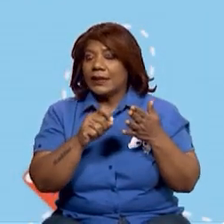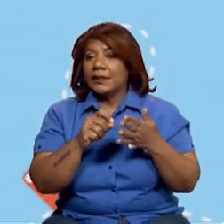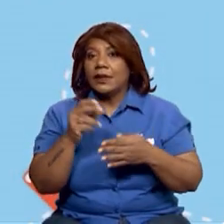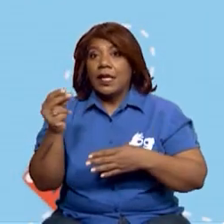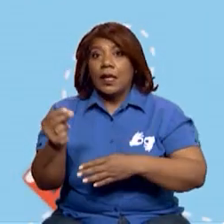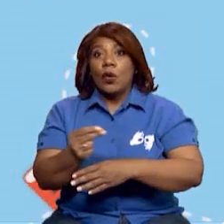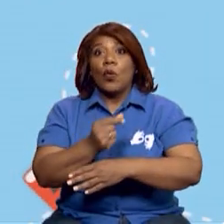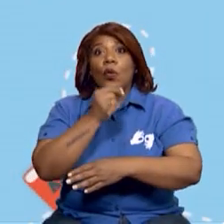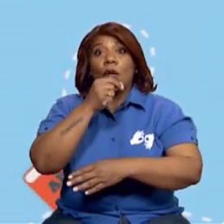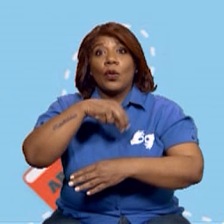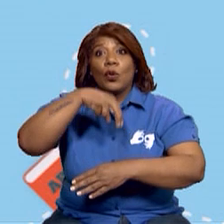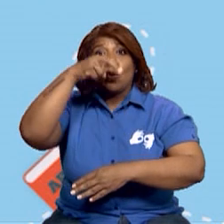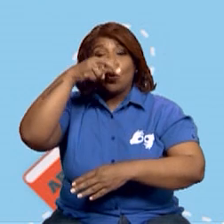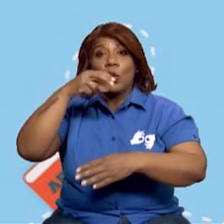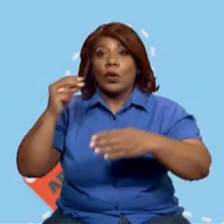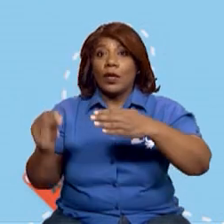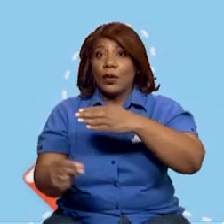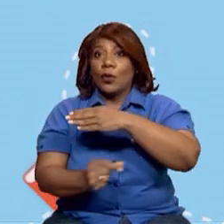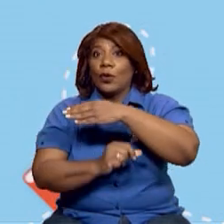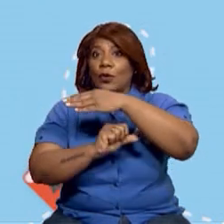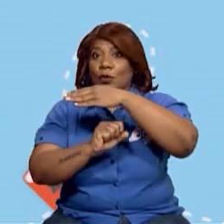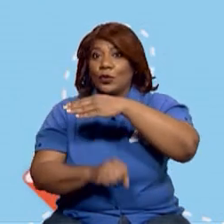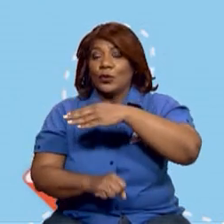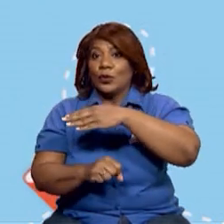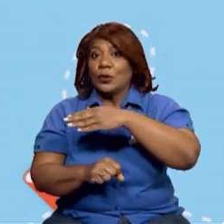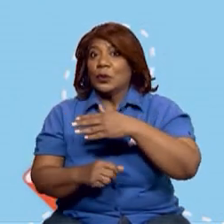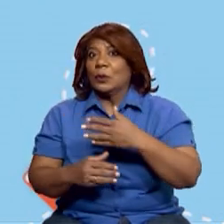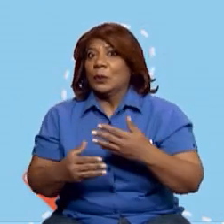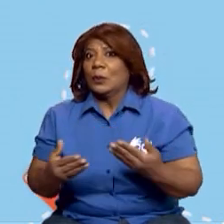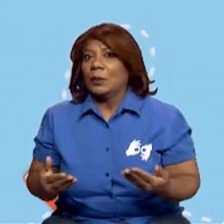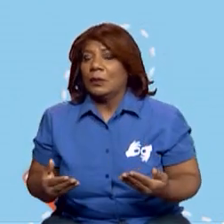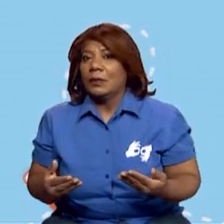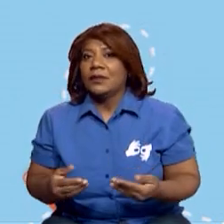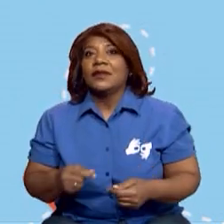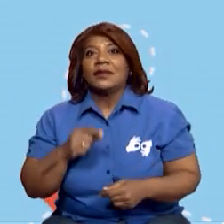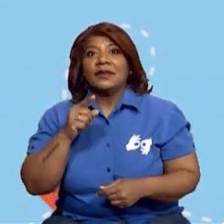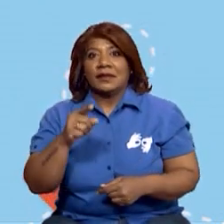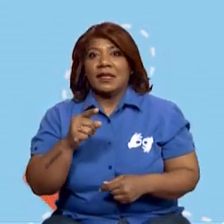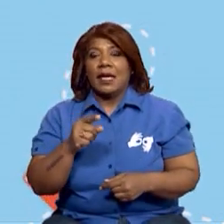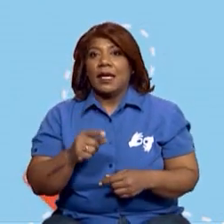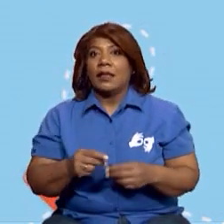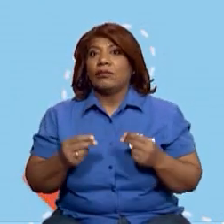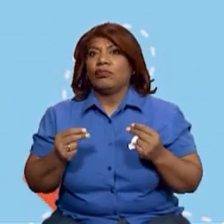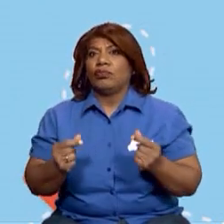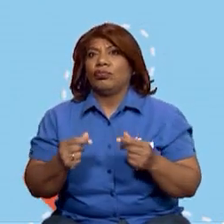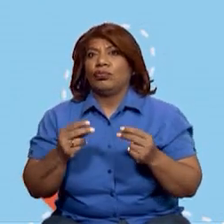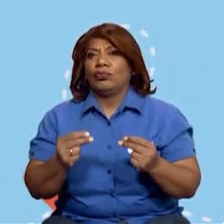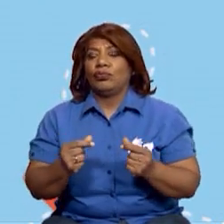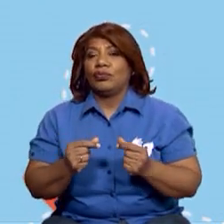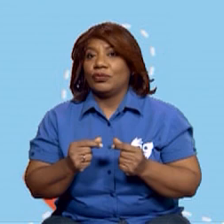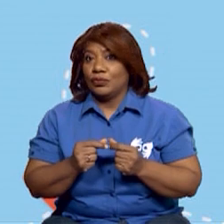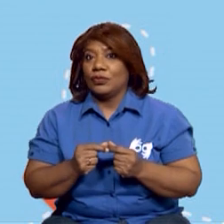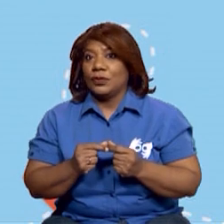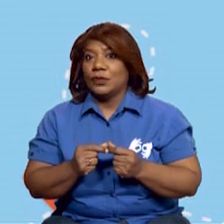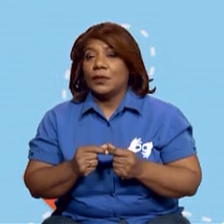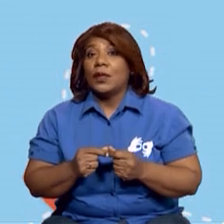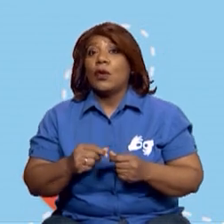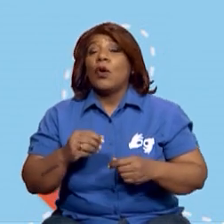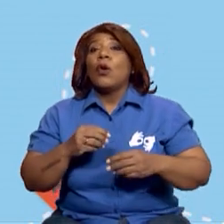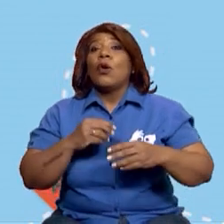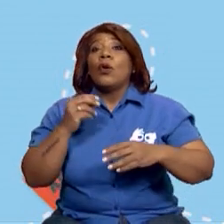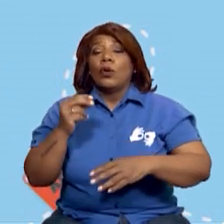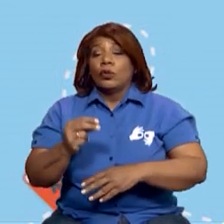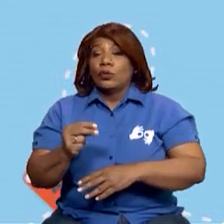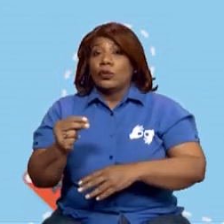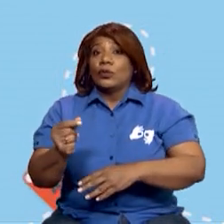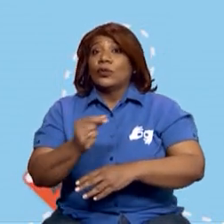Recuerda que una cosa es medios de transporte, que es el vehículo que utilizamos para ir de un lugar a otro. Y